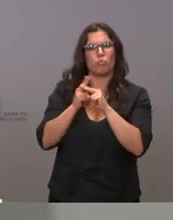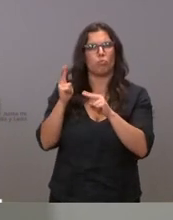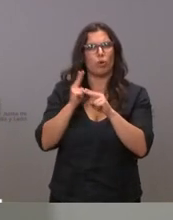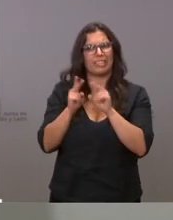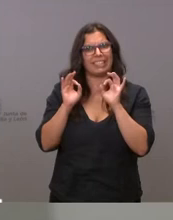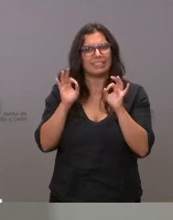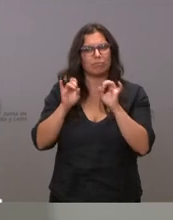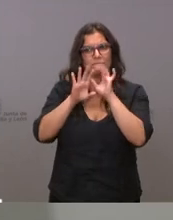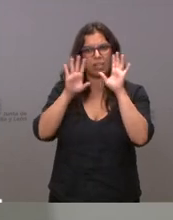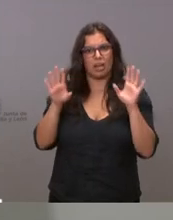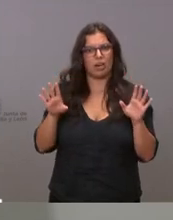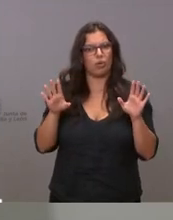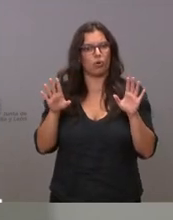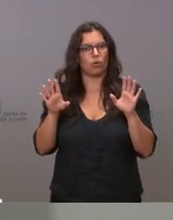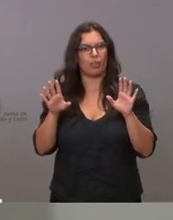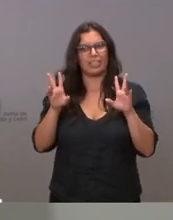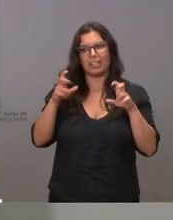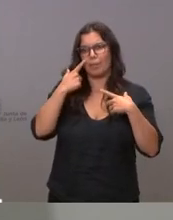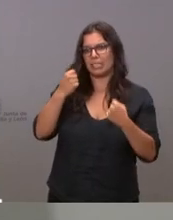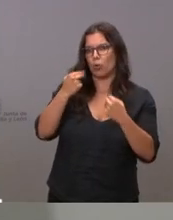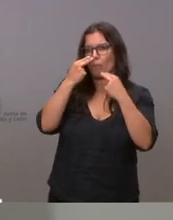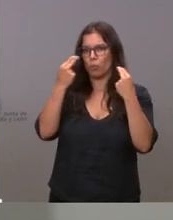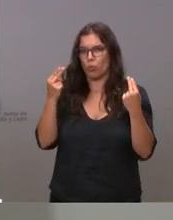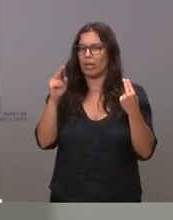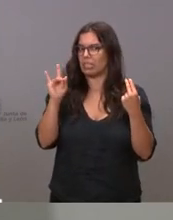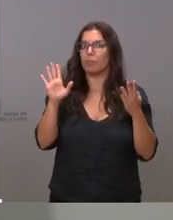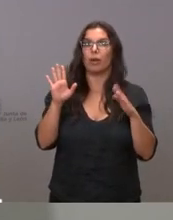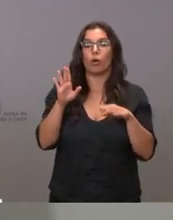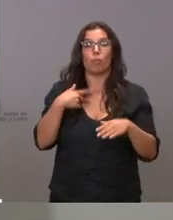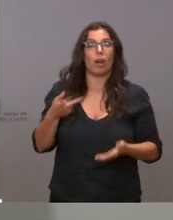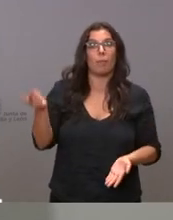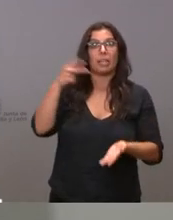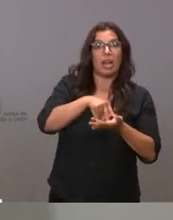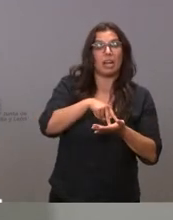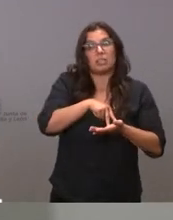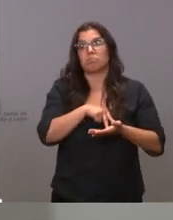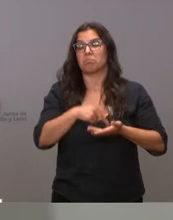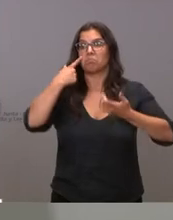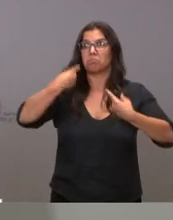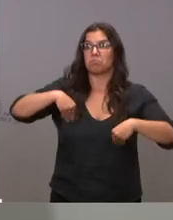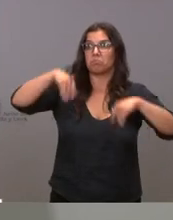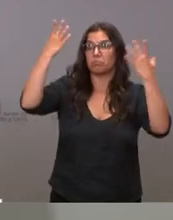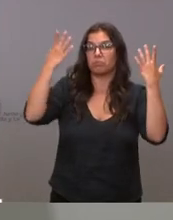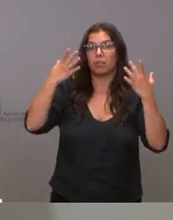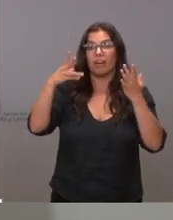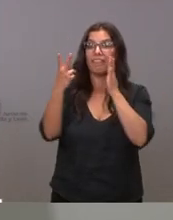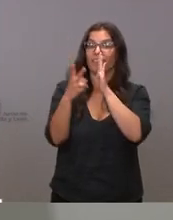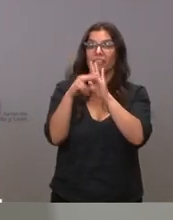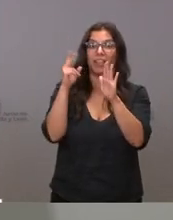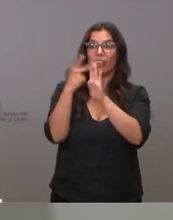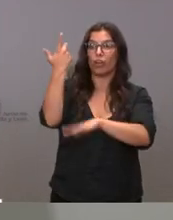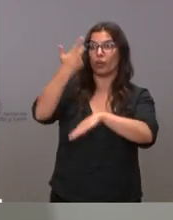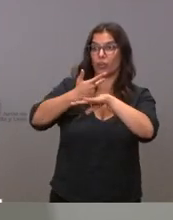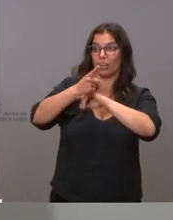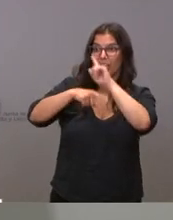concreta determinada de salud pública pero que no puedes levantarse por la mañana y hacer un vídeo que provoque